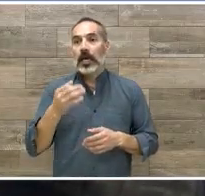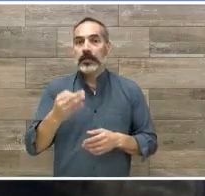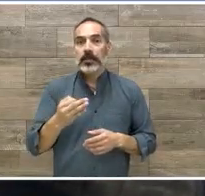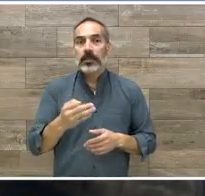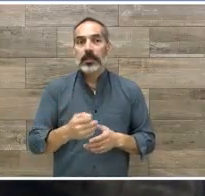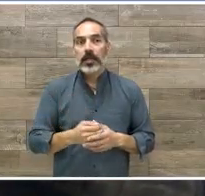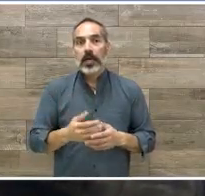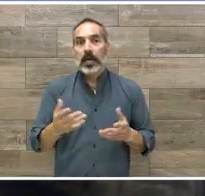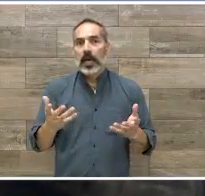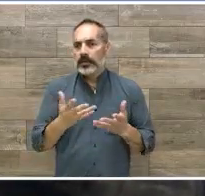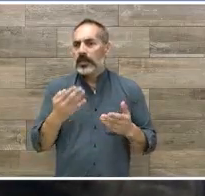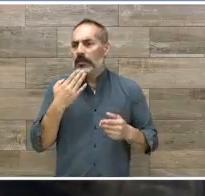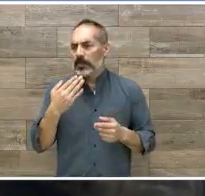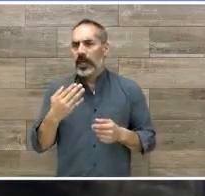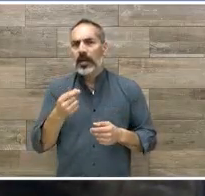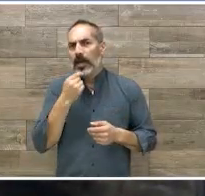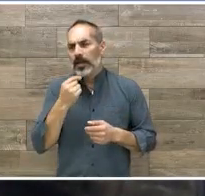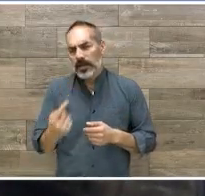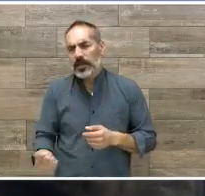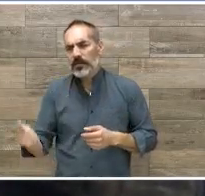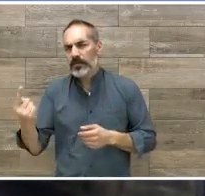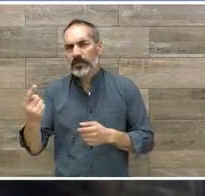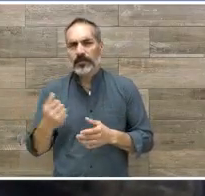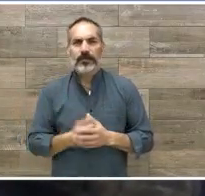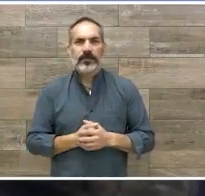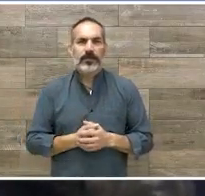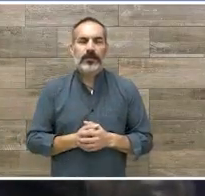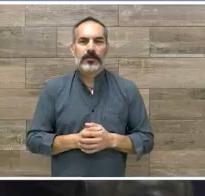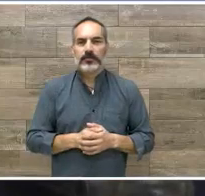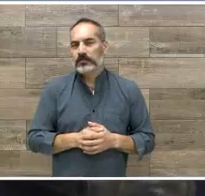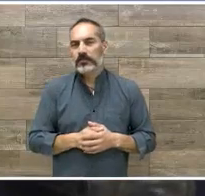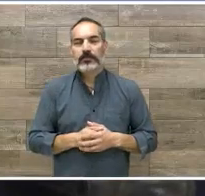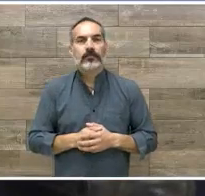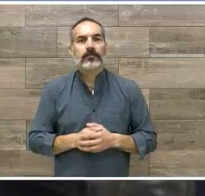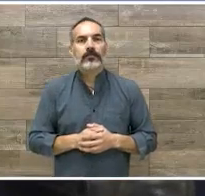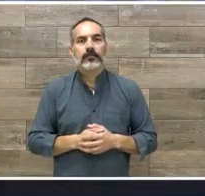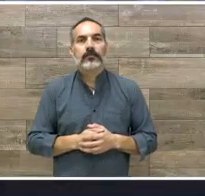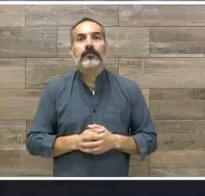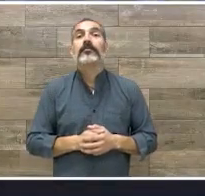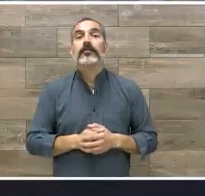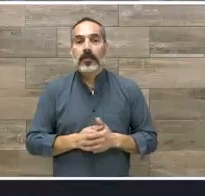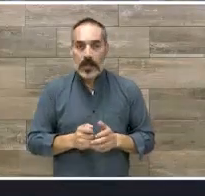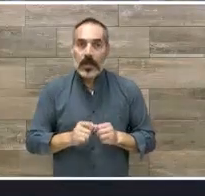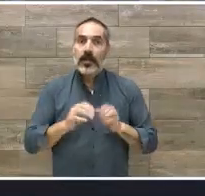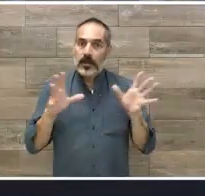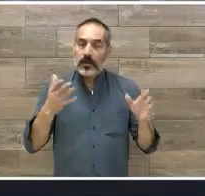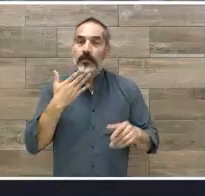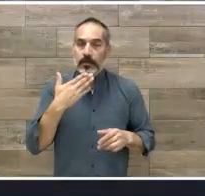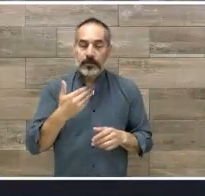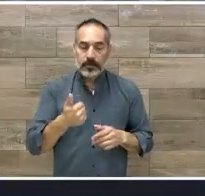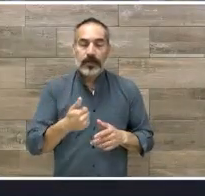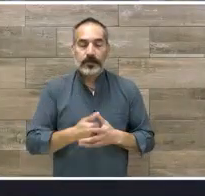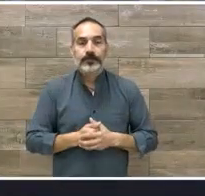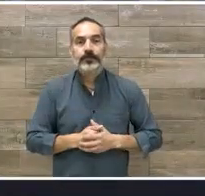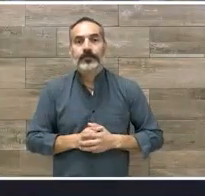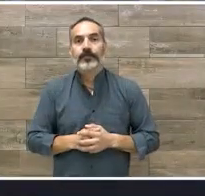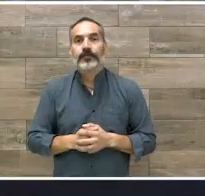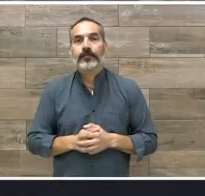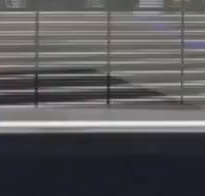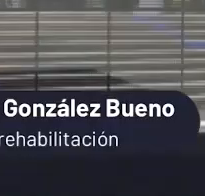hacerle bien al niño pues se le complique en algunas circunstancias claro qué bueno que salió esto a tema porque